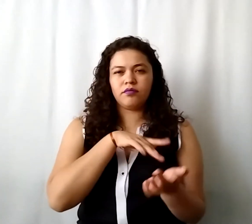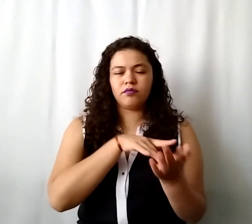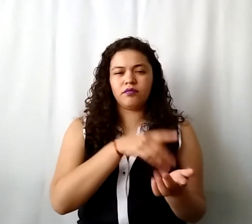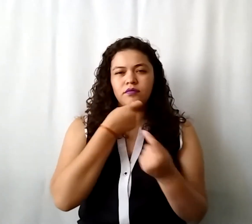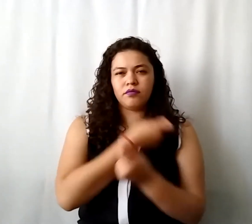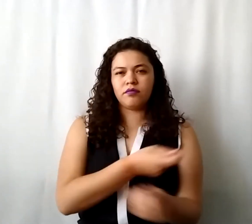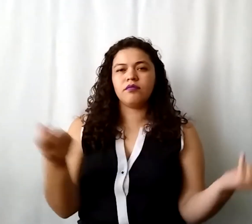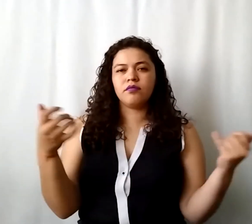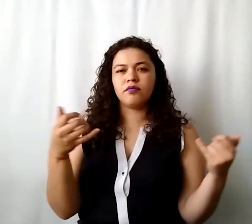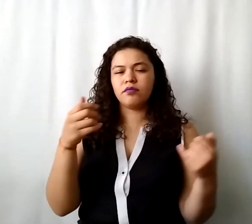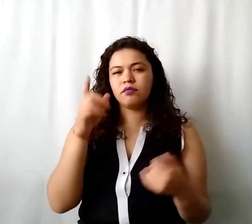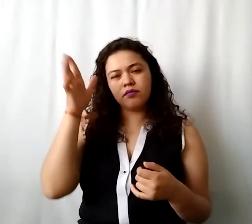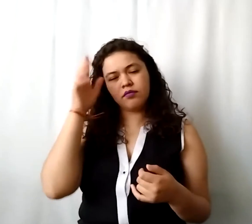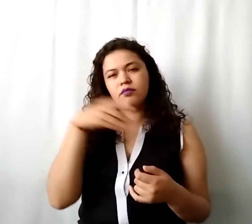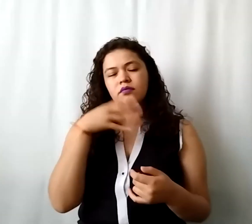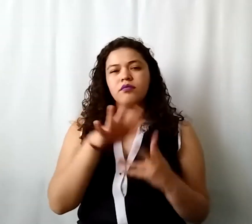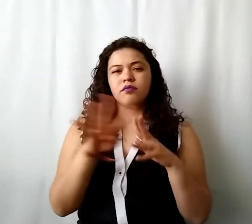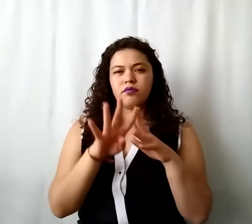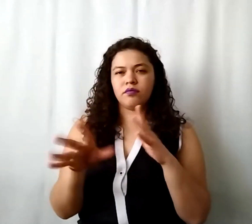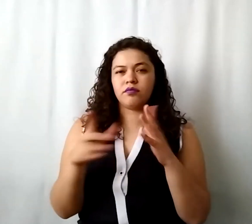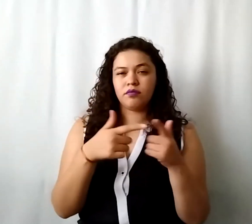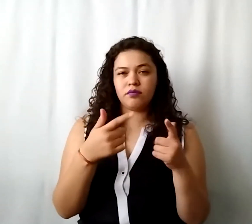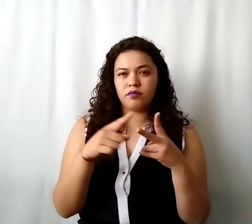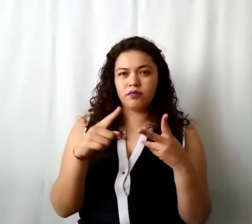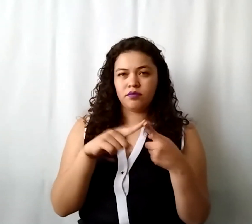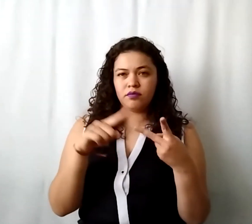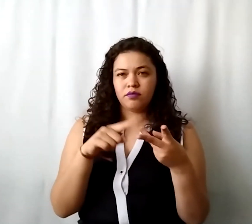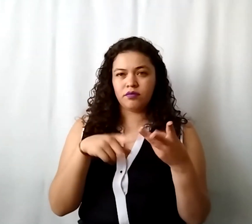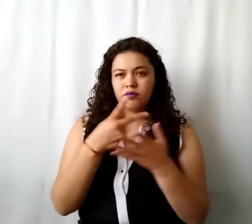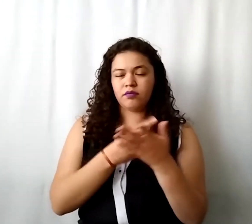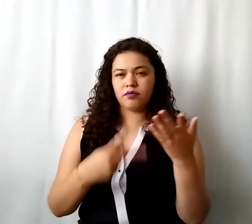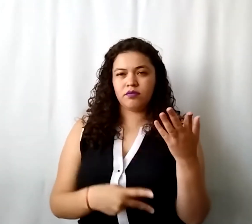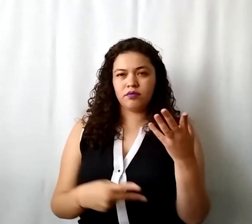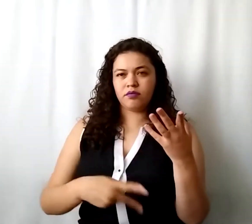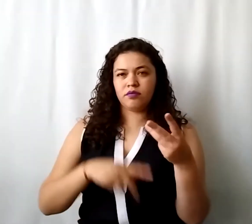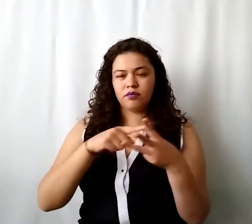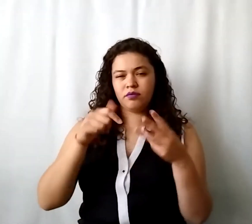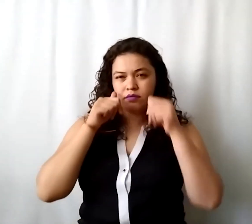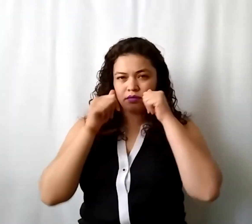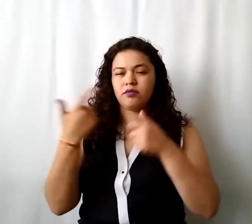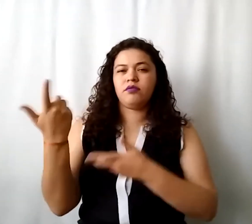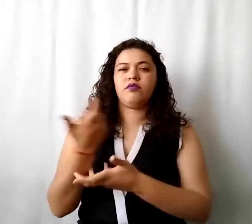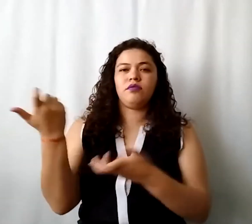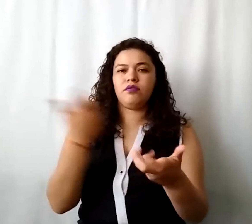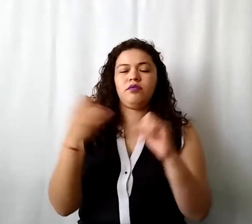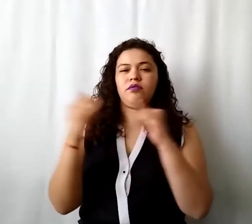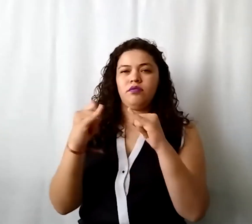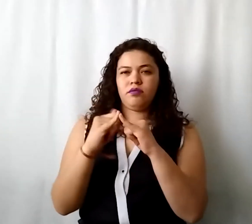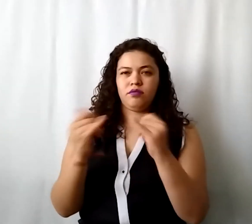y ancianos migrantes etcétera habrá que registrar tres programas asistenciales aunque a los tres les damos dinero a través de instituciones